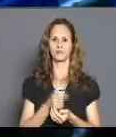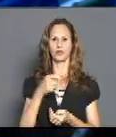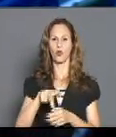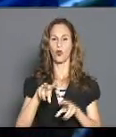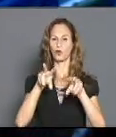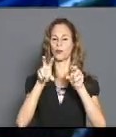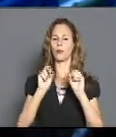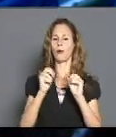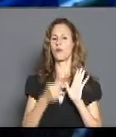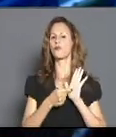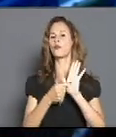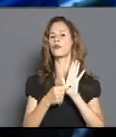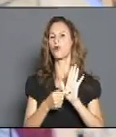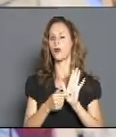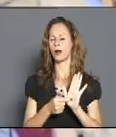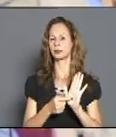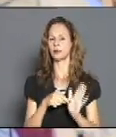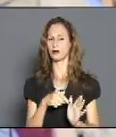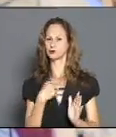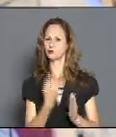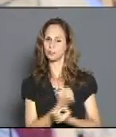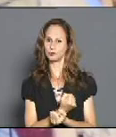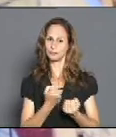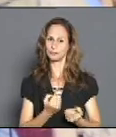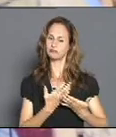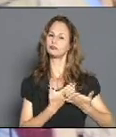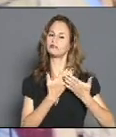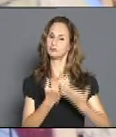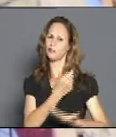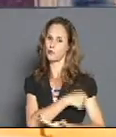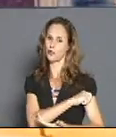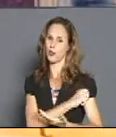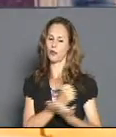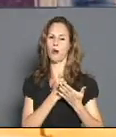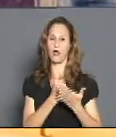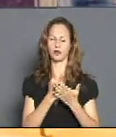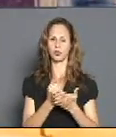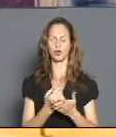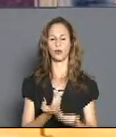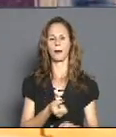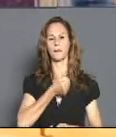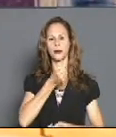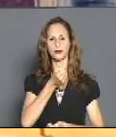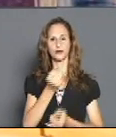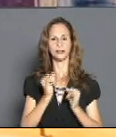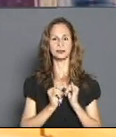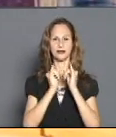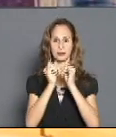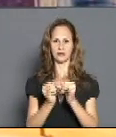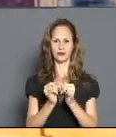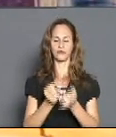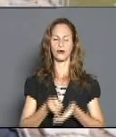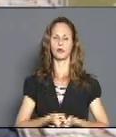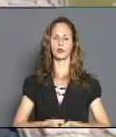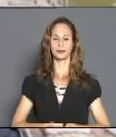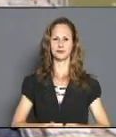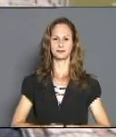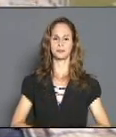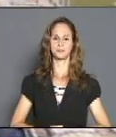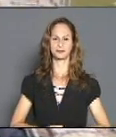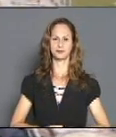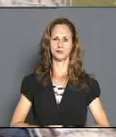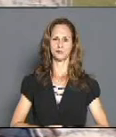demuestra no existen imposibles, más aún si es en favor del pueblo. De Solguín, el camarógrafo Rafa Loramas y Jordanis Rodríguez